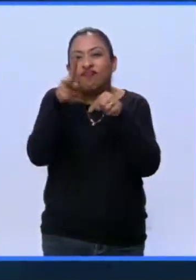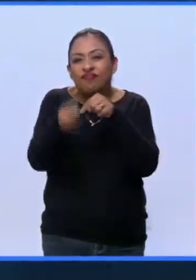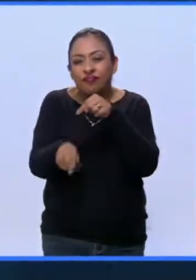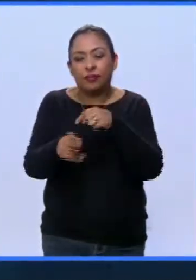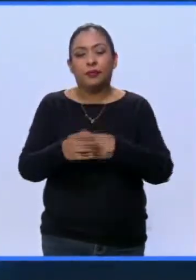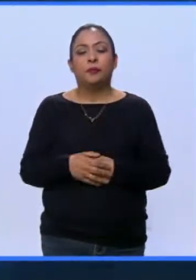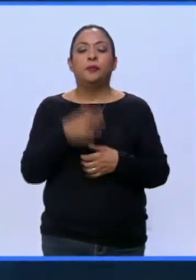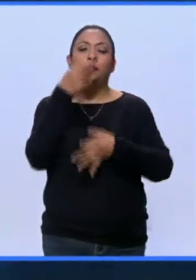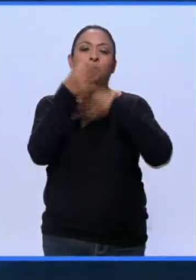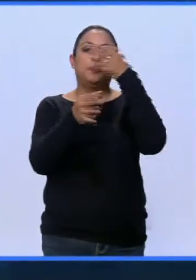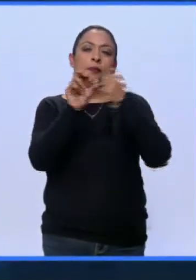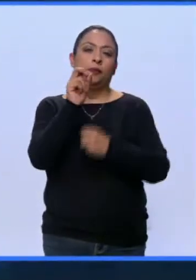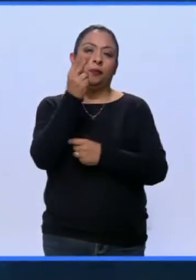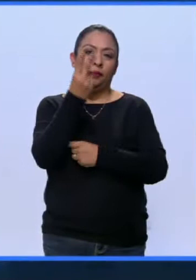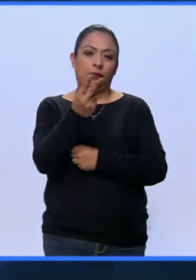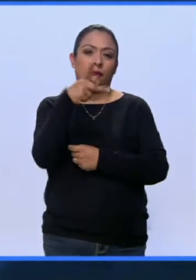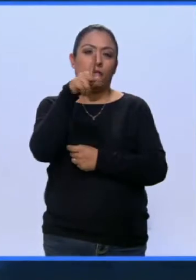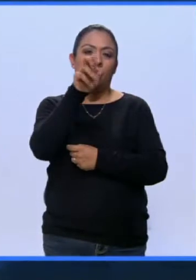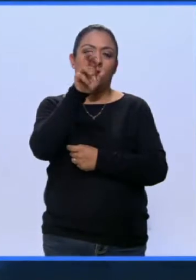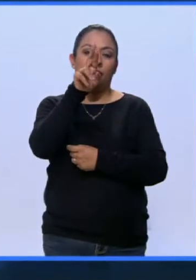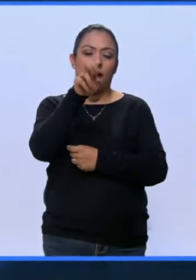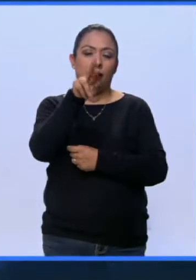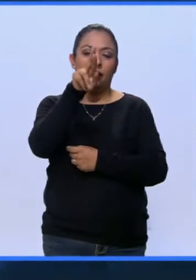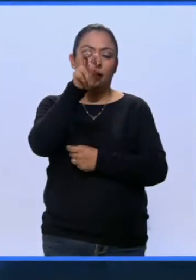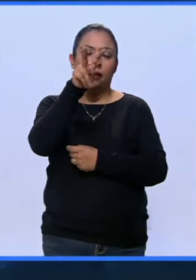Noticias 22, Karen Rivera.